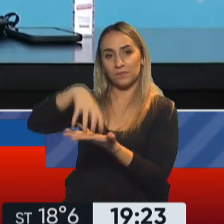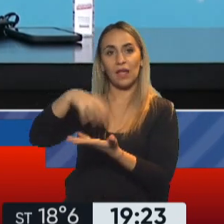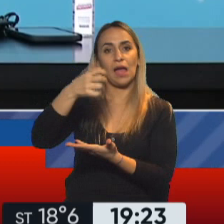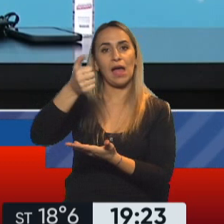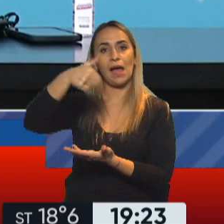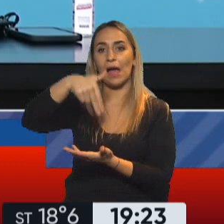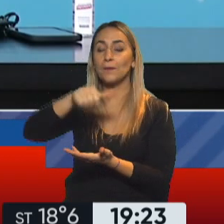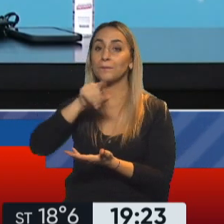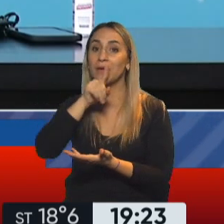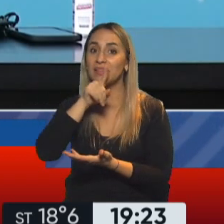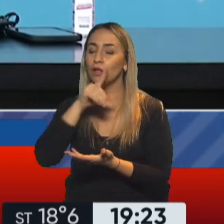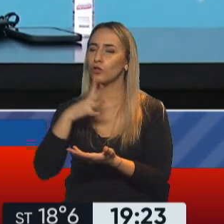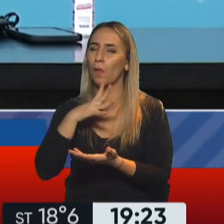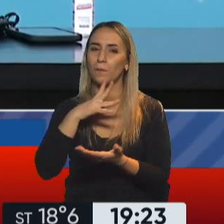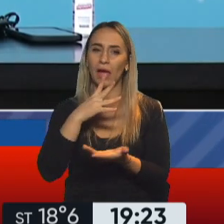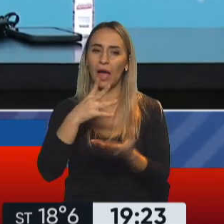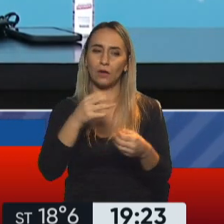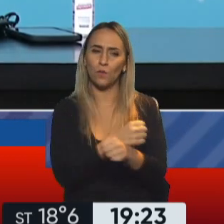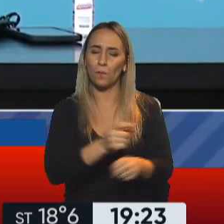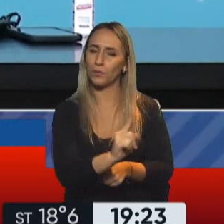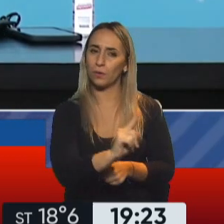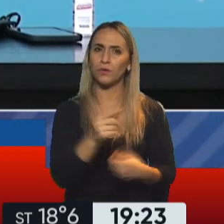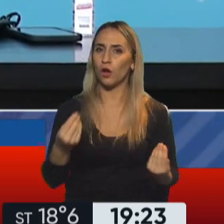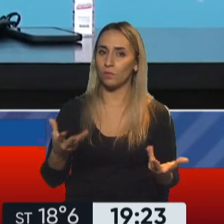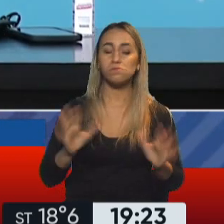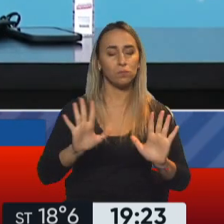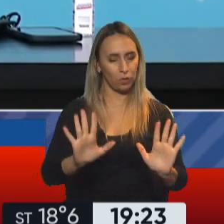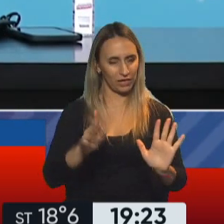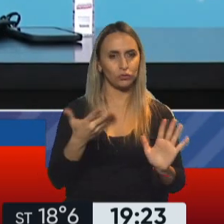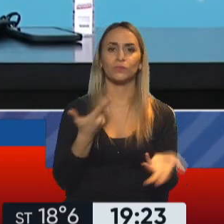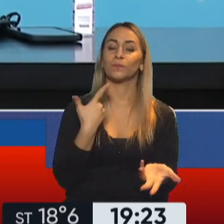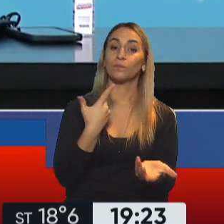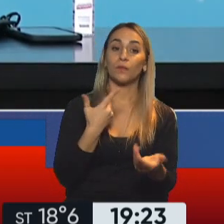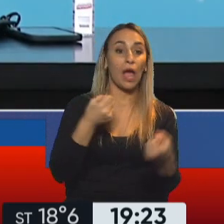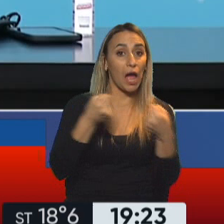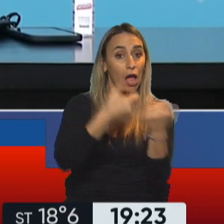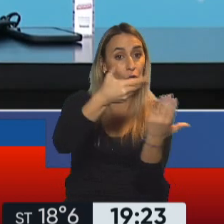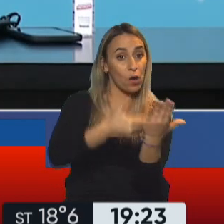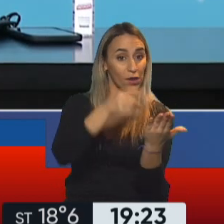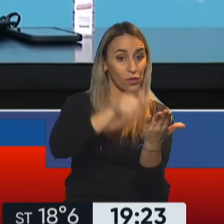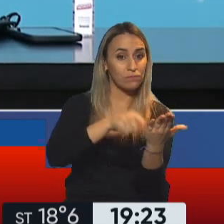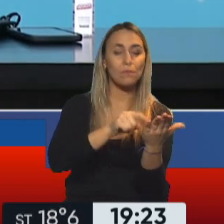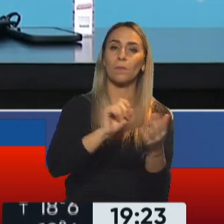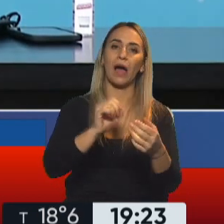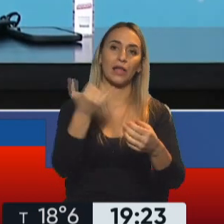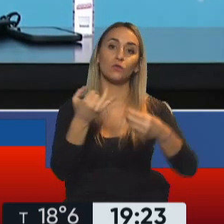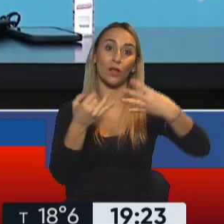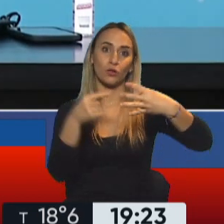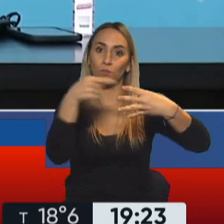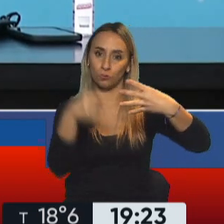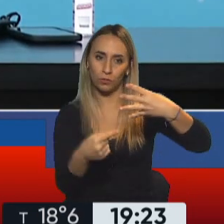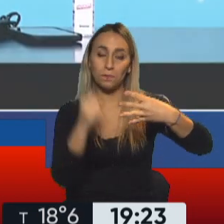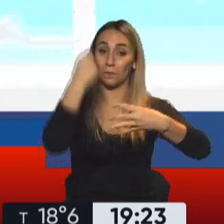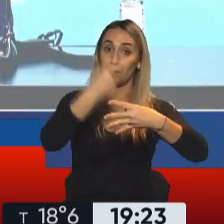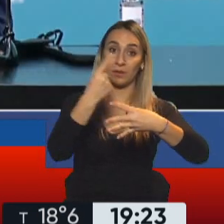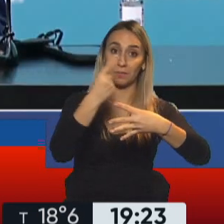¿cuáles serían los plazos para poder avanzar? eso, la ejecución de este acuerdo implica cuatro condiciones, el primero obviamente es que la vacuna se